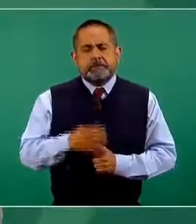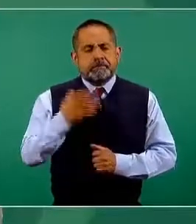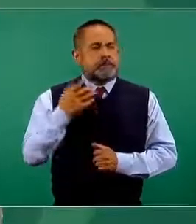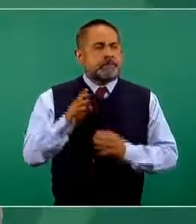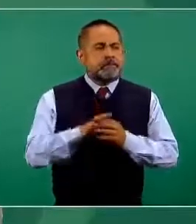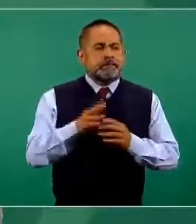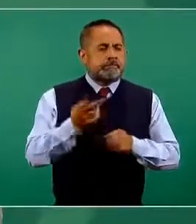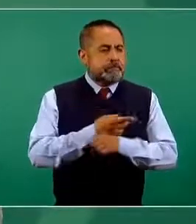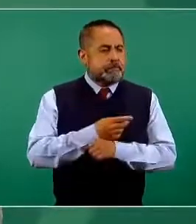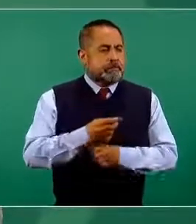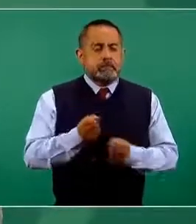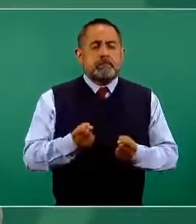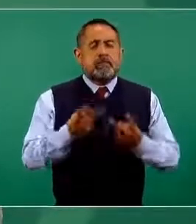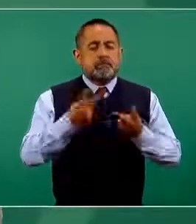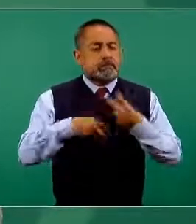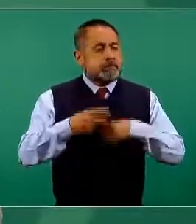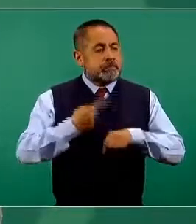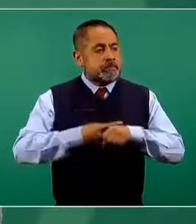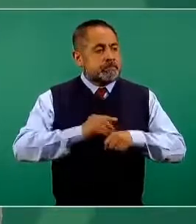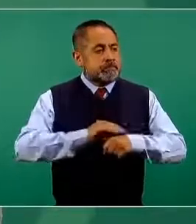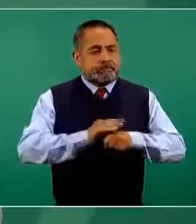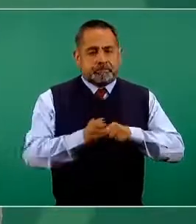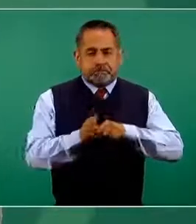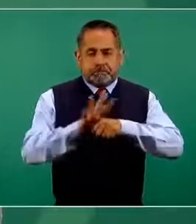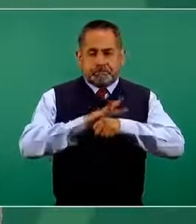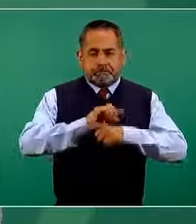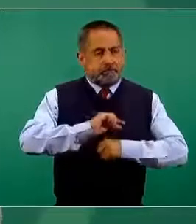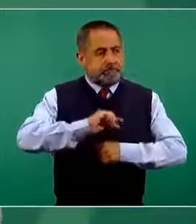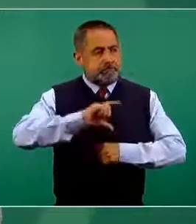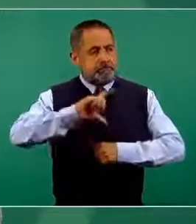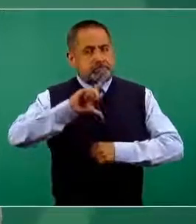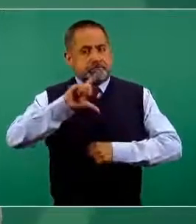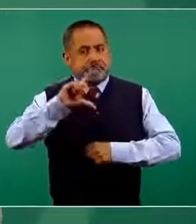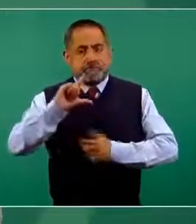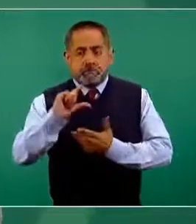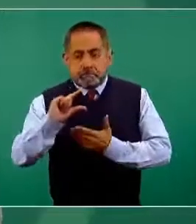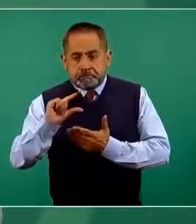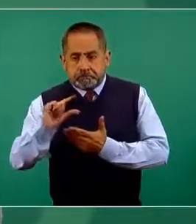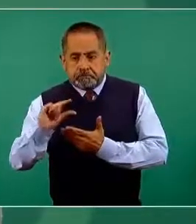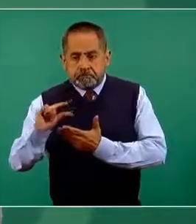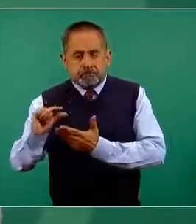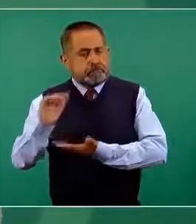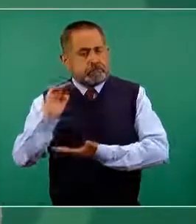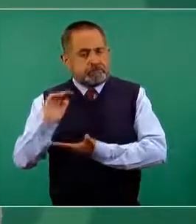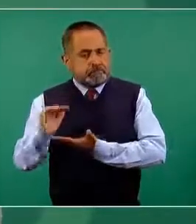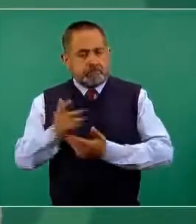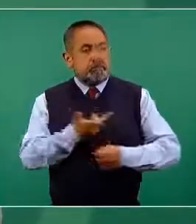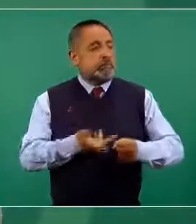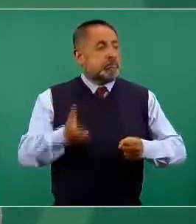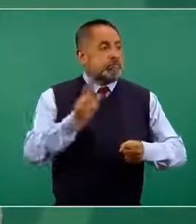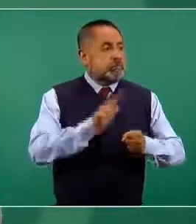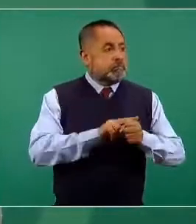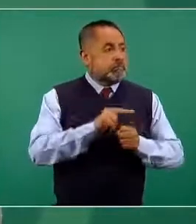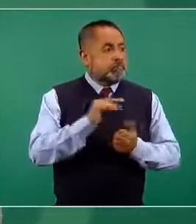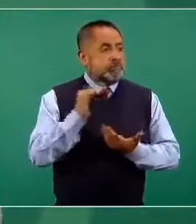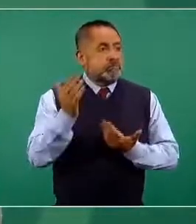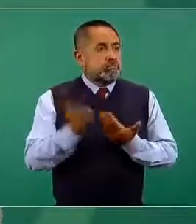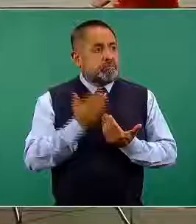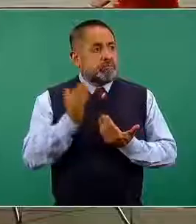curva epidémica, cómo ha ido disminuyendo la ocupación hospitalaria,